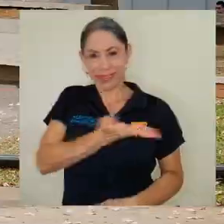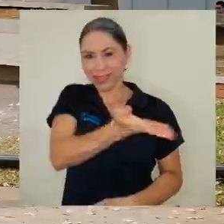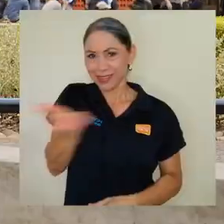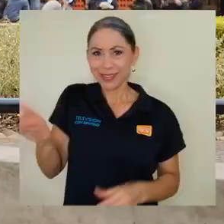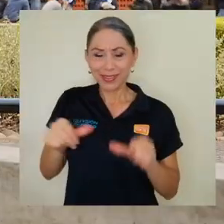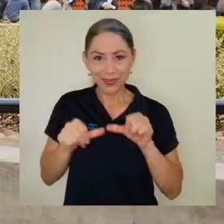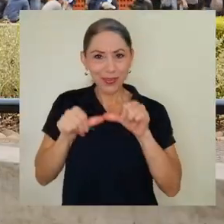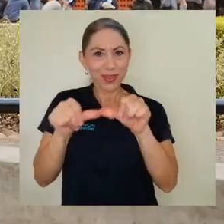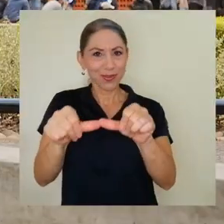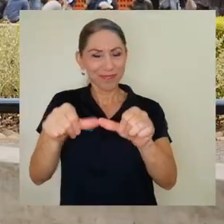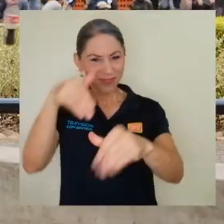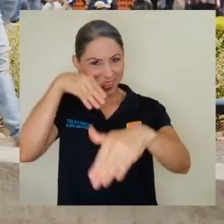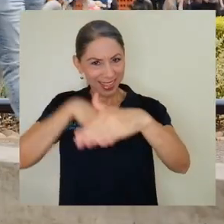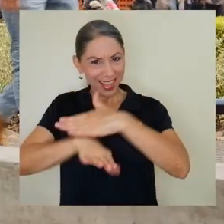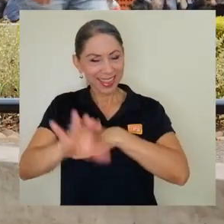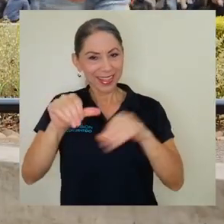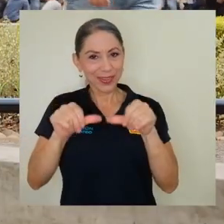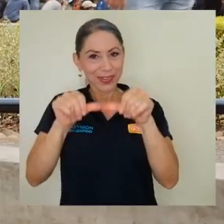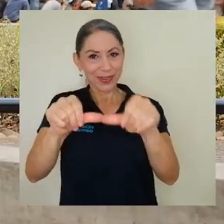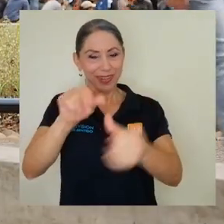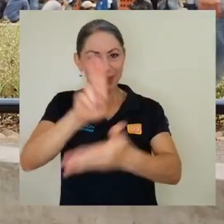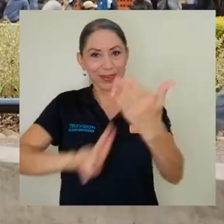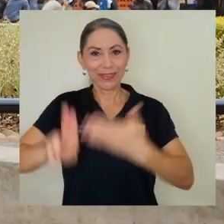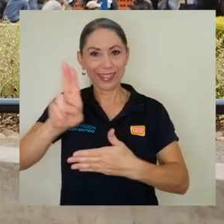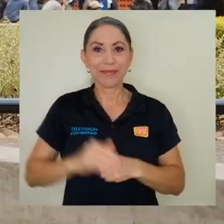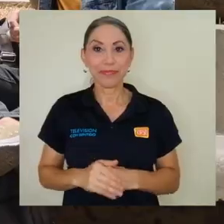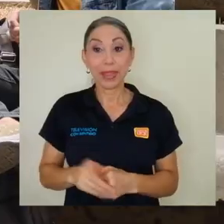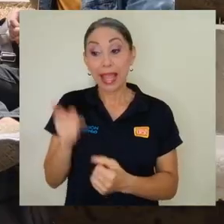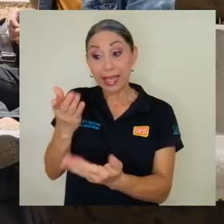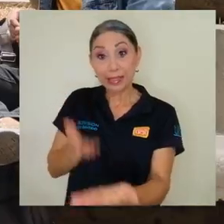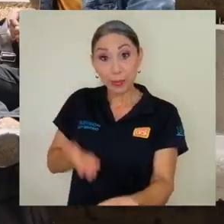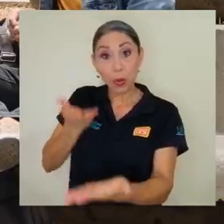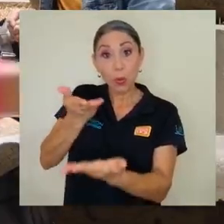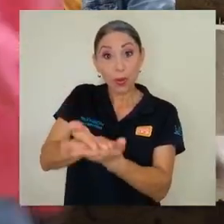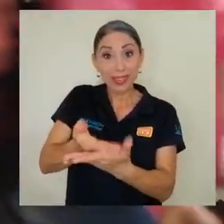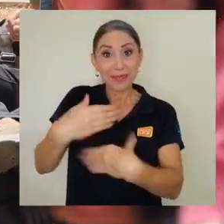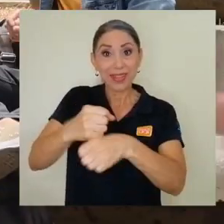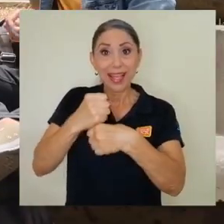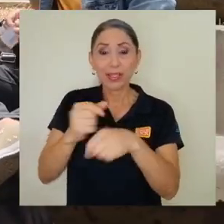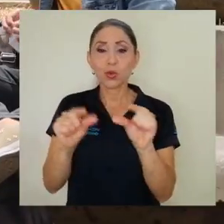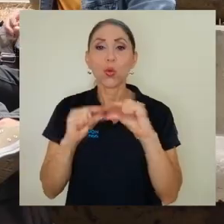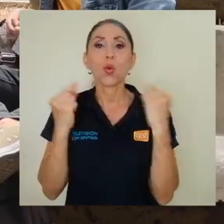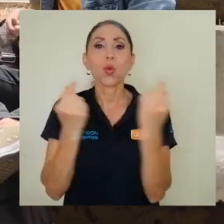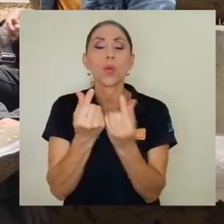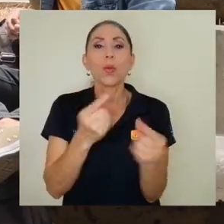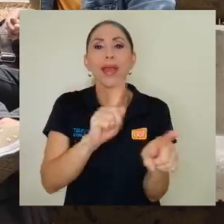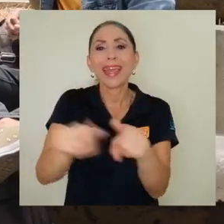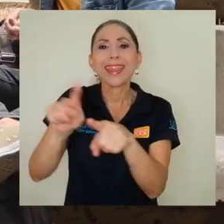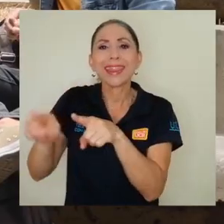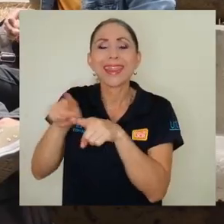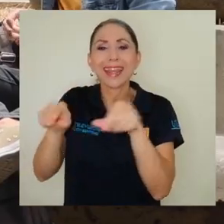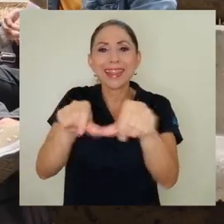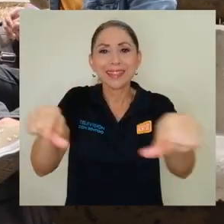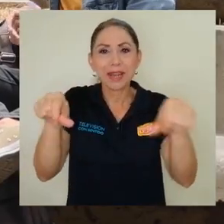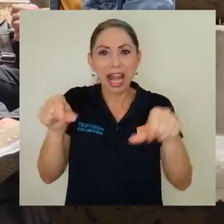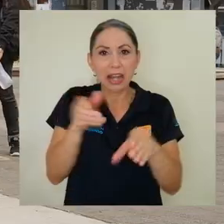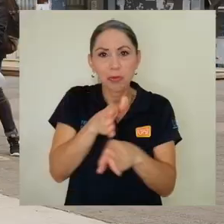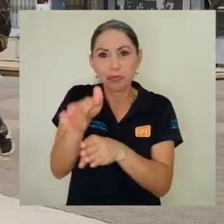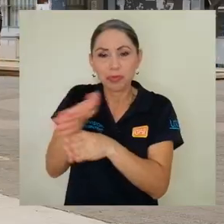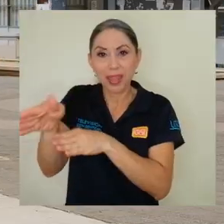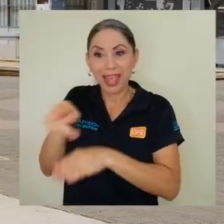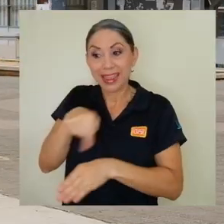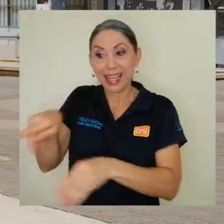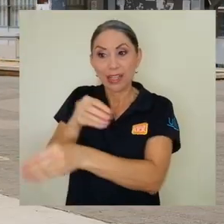ellos y ellas continúen, hayan entrado y continúen en la universidad. La propuesta fue elaborada por un grupo interdisciplinario de esta oficina